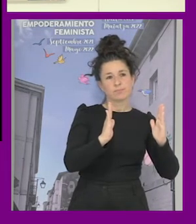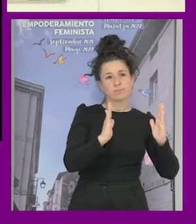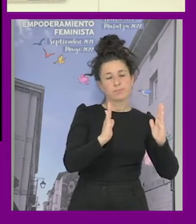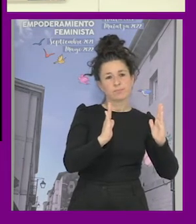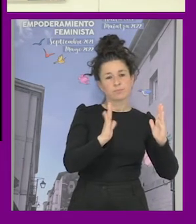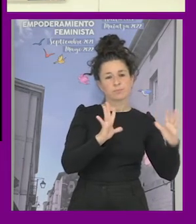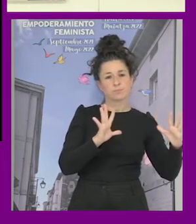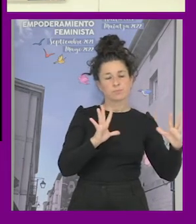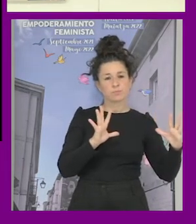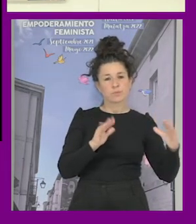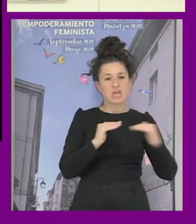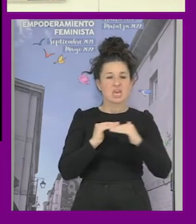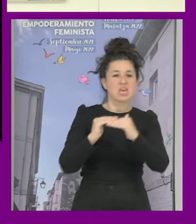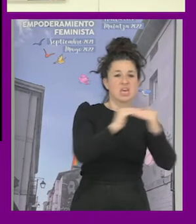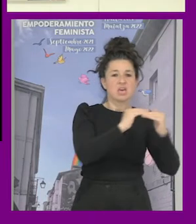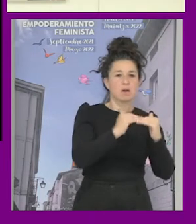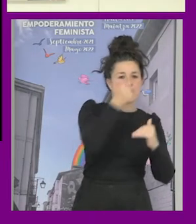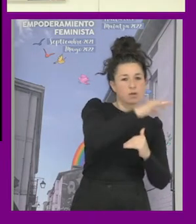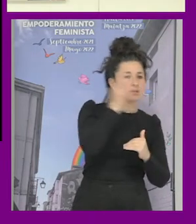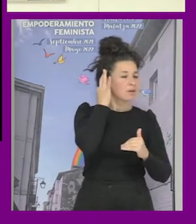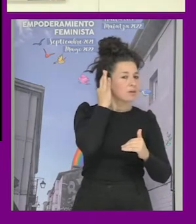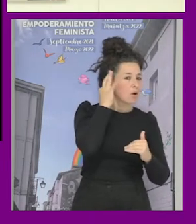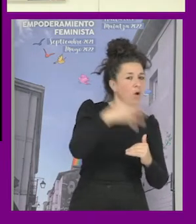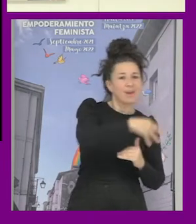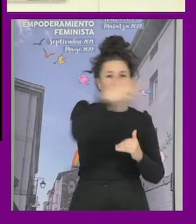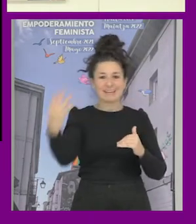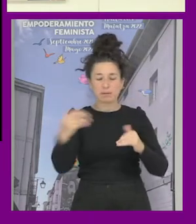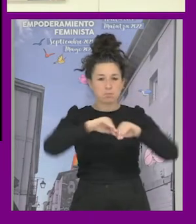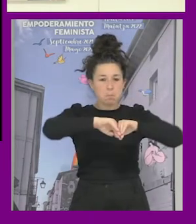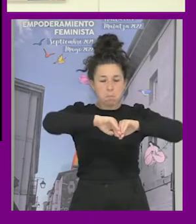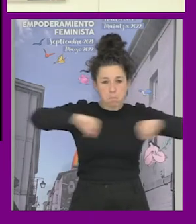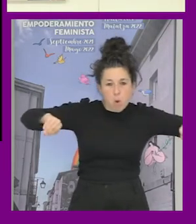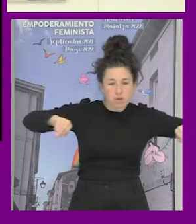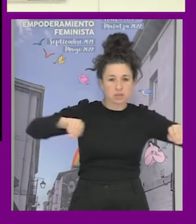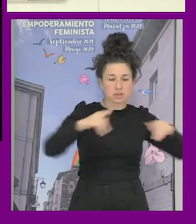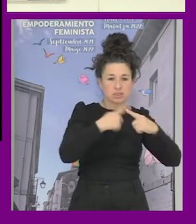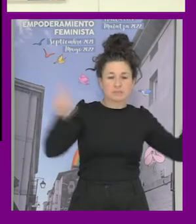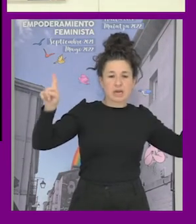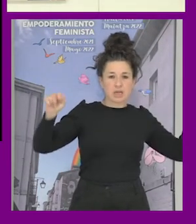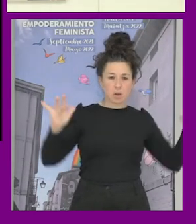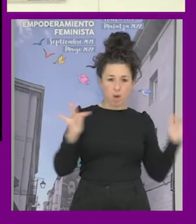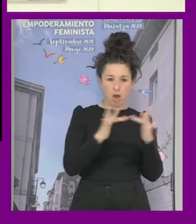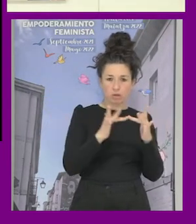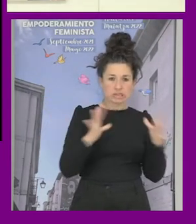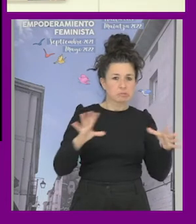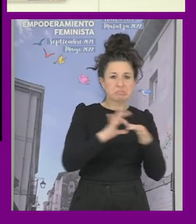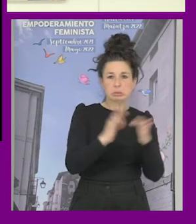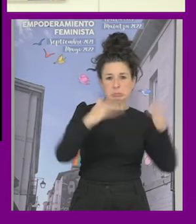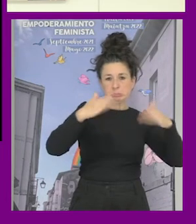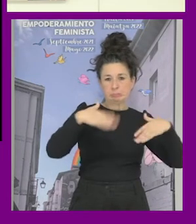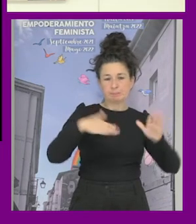relación entre igualdad mujer hombre y el gtbi están en áreas diferentes de las administraciones y no hay ningún tipo de vinculación